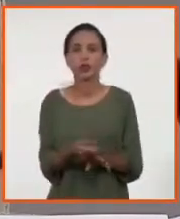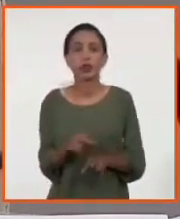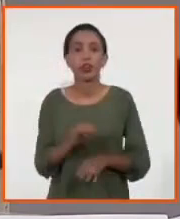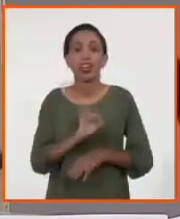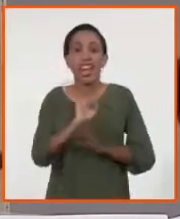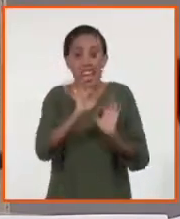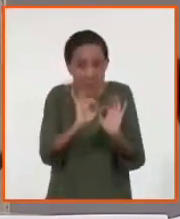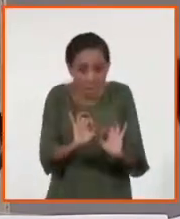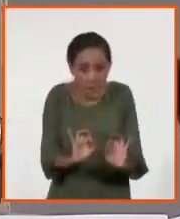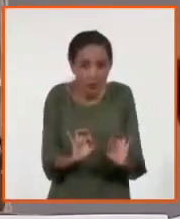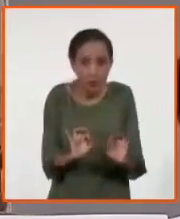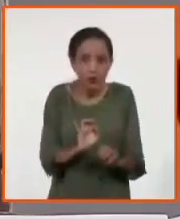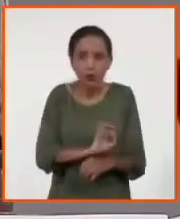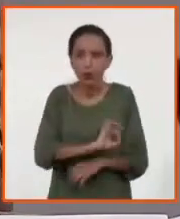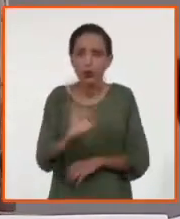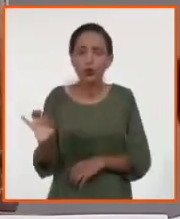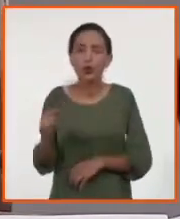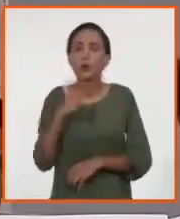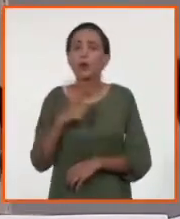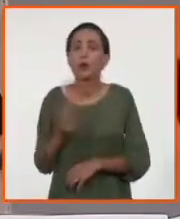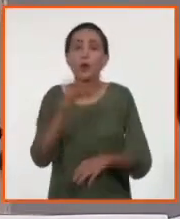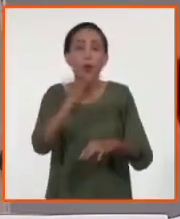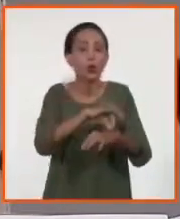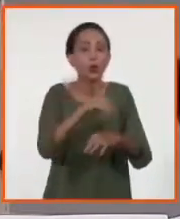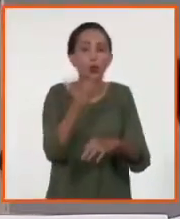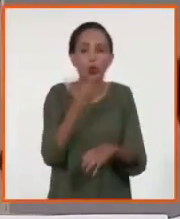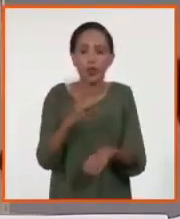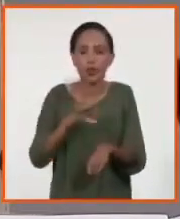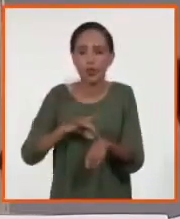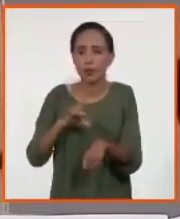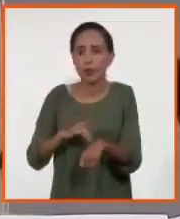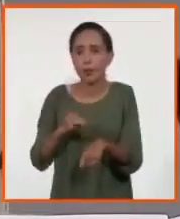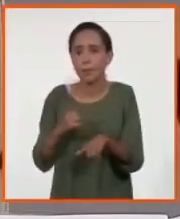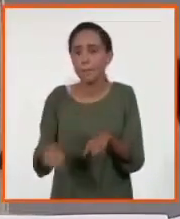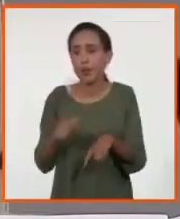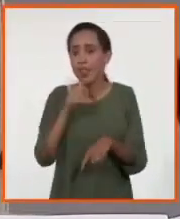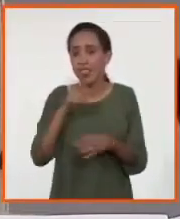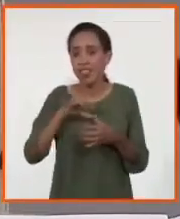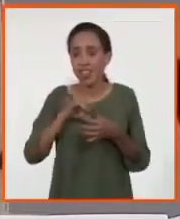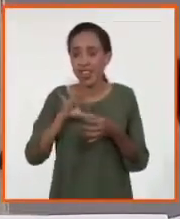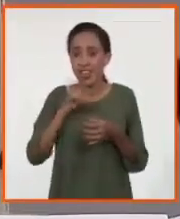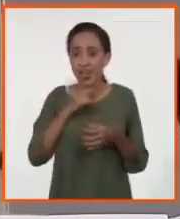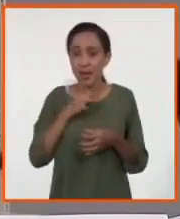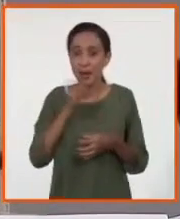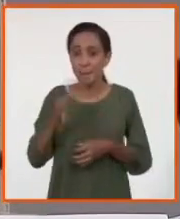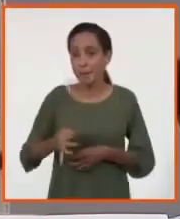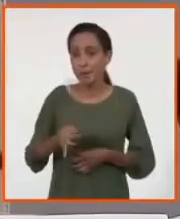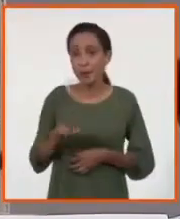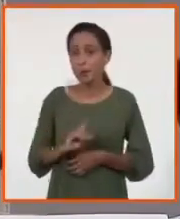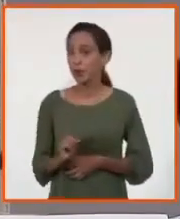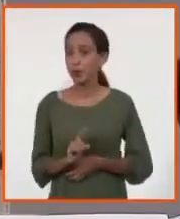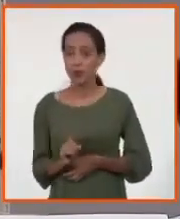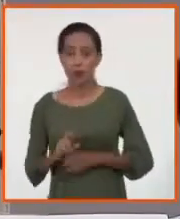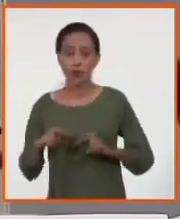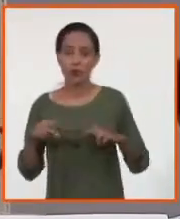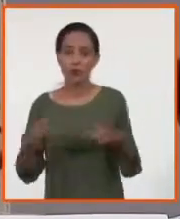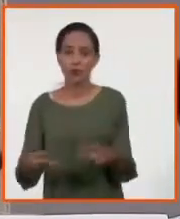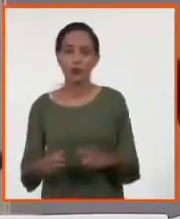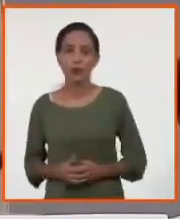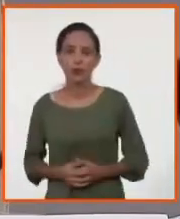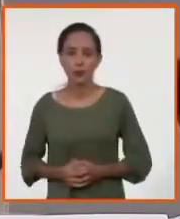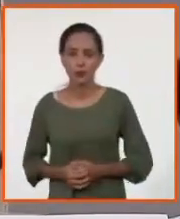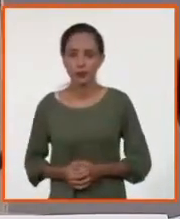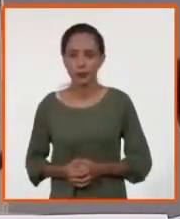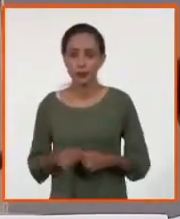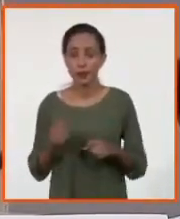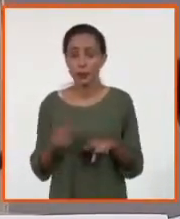ese dengue. El mosquito lo puede infectar y usted tiene inmunidad para ese dengue. Pero, tiene perílidos los tres. Pero, como se